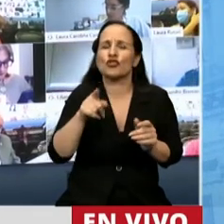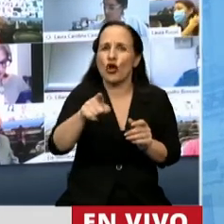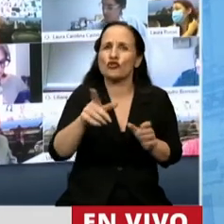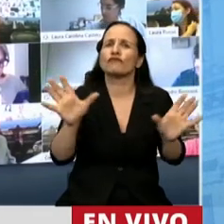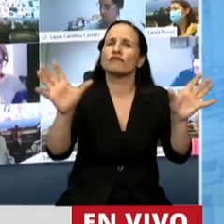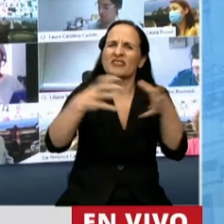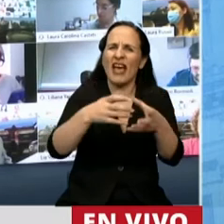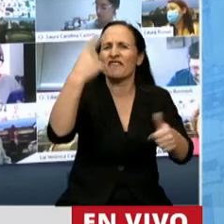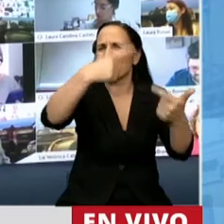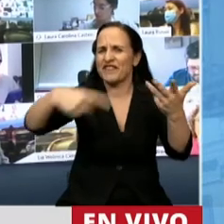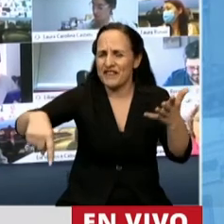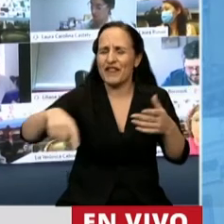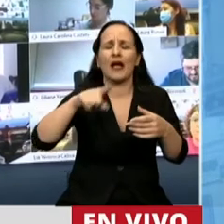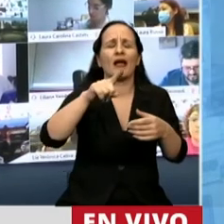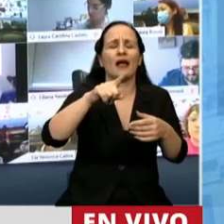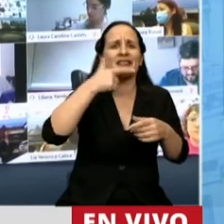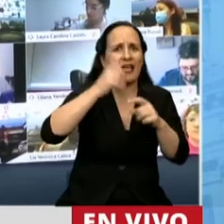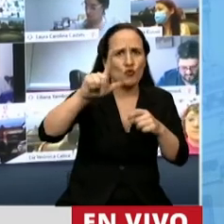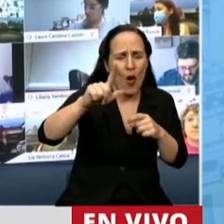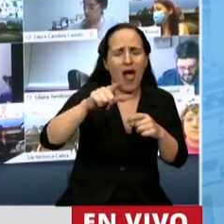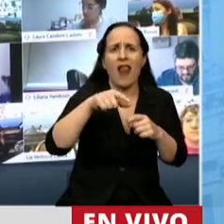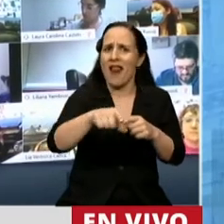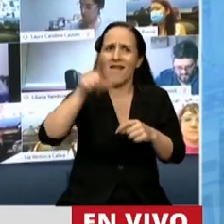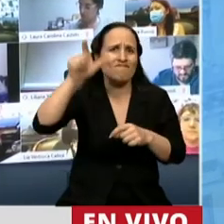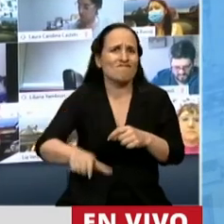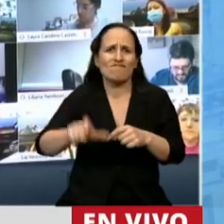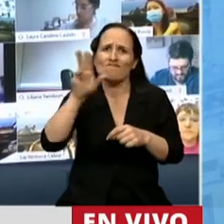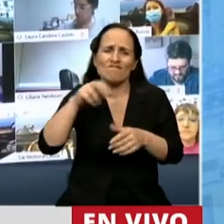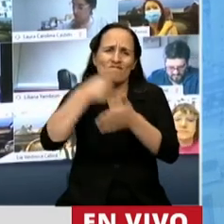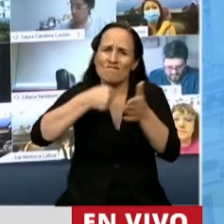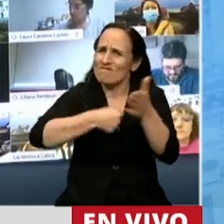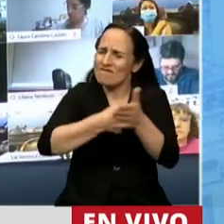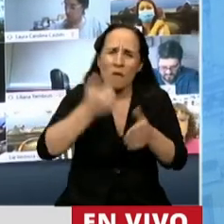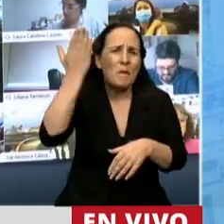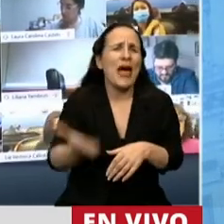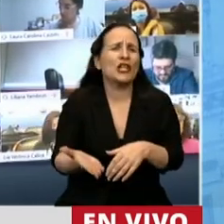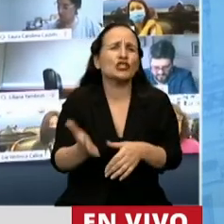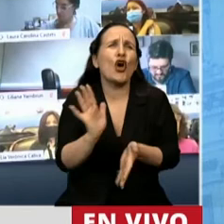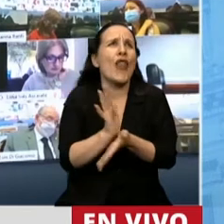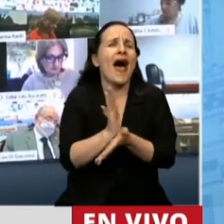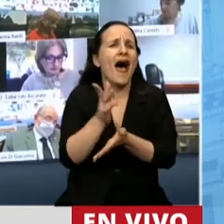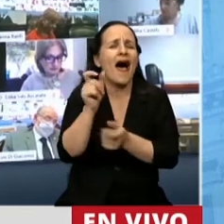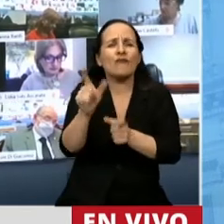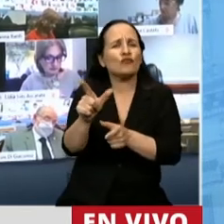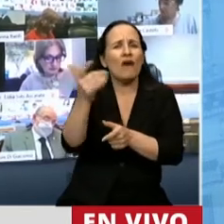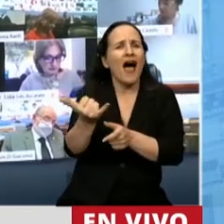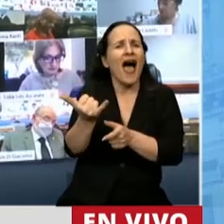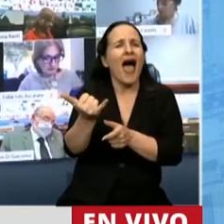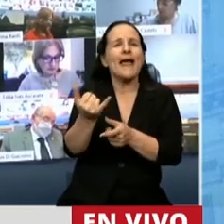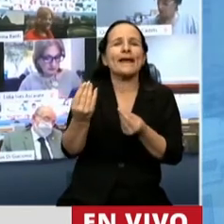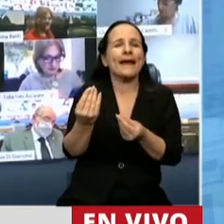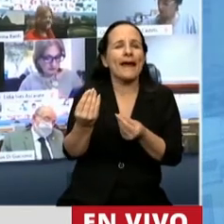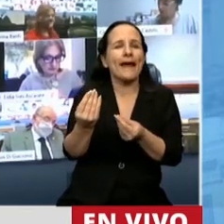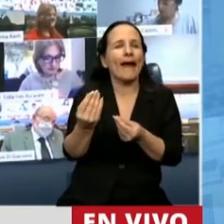la diversidad sexual, una impulsora y una persona con un factor determinante en la posibilidad de tener